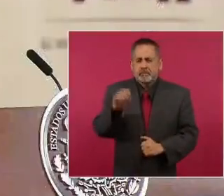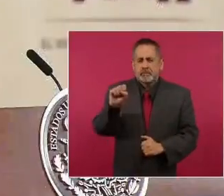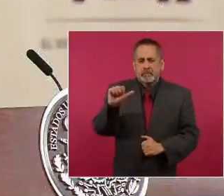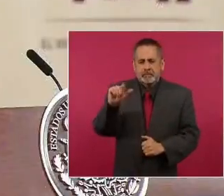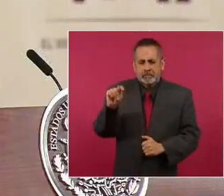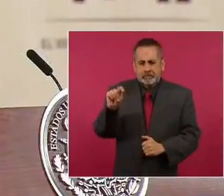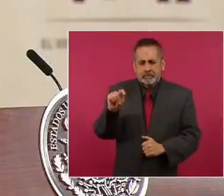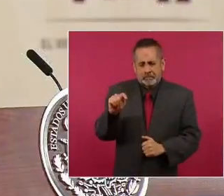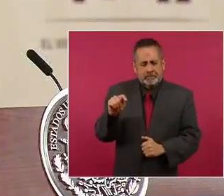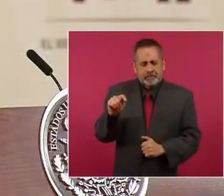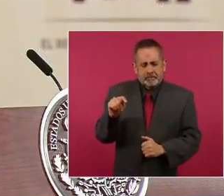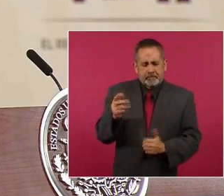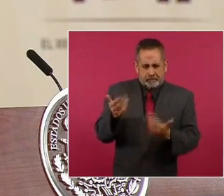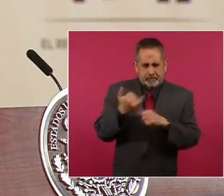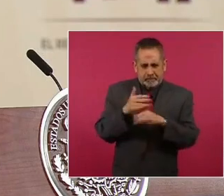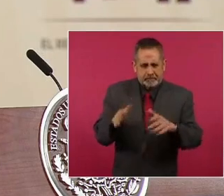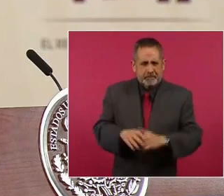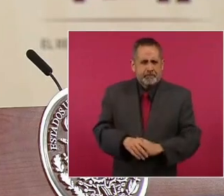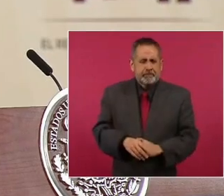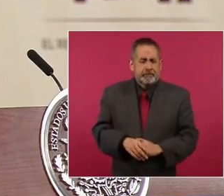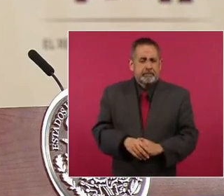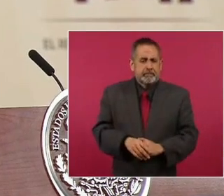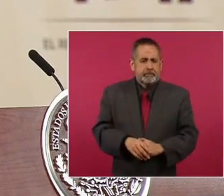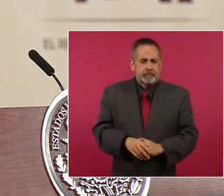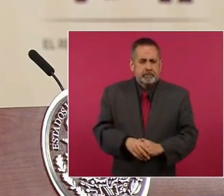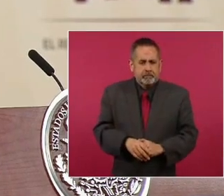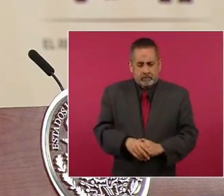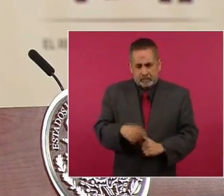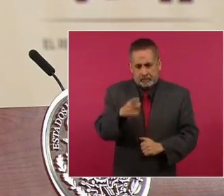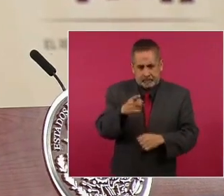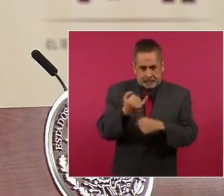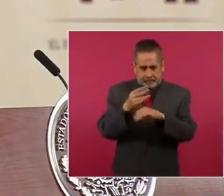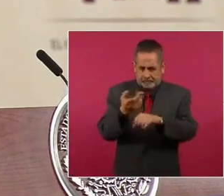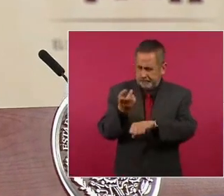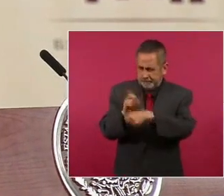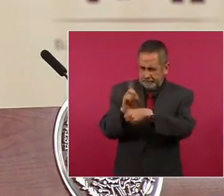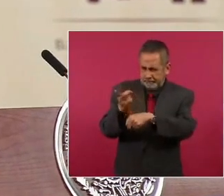esa es una información diaria